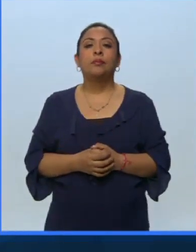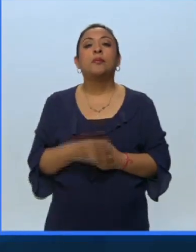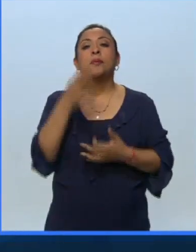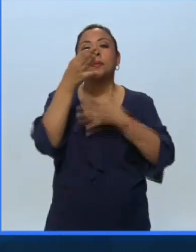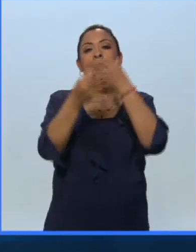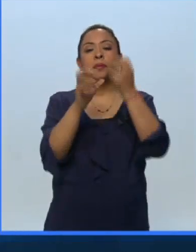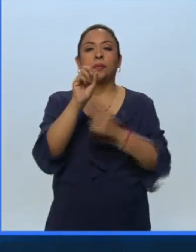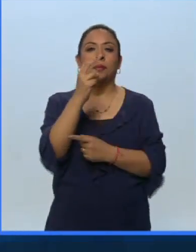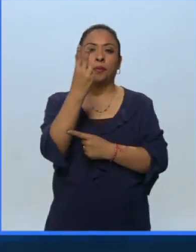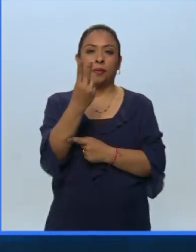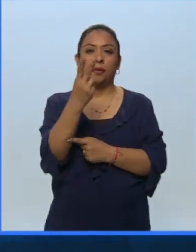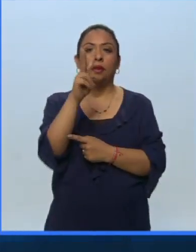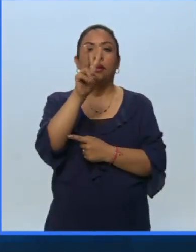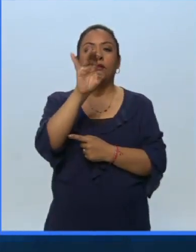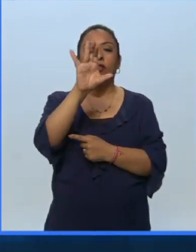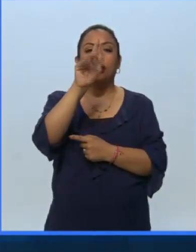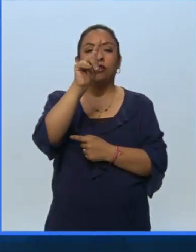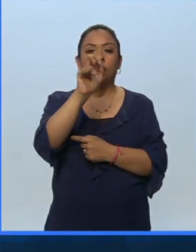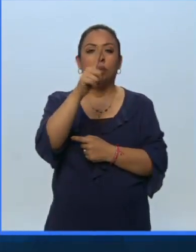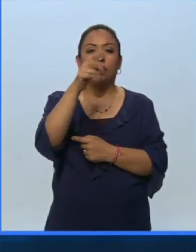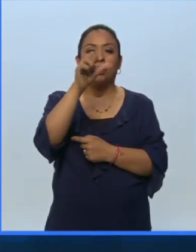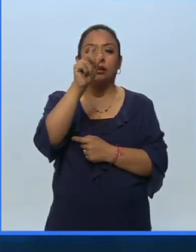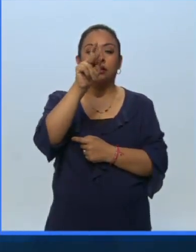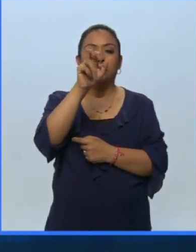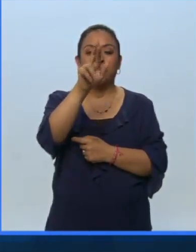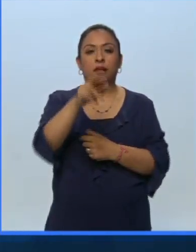Noticias 22, Víctor Gaspar